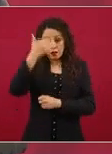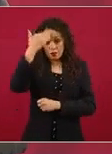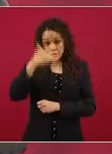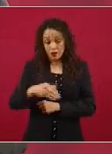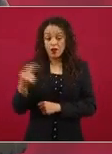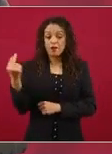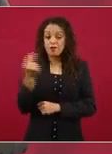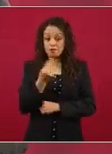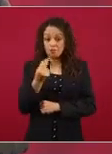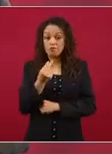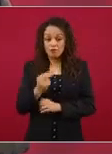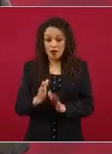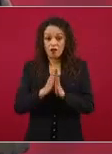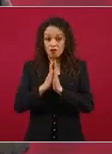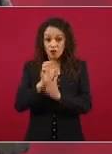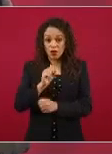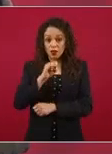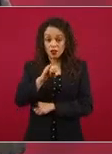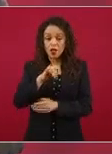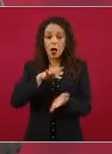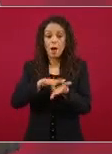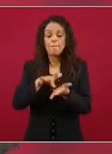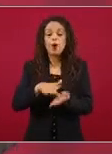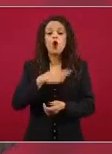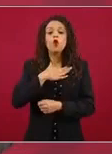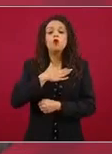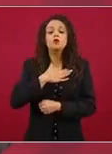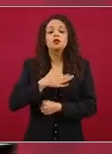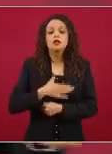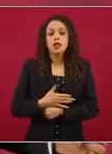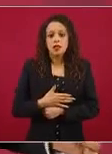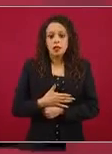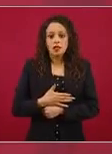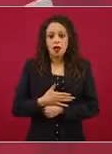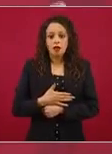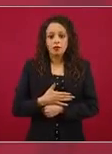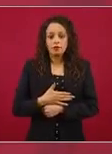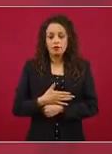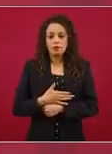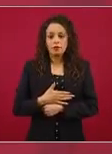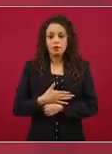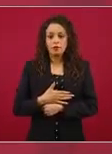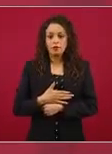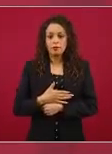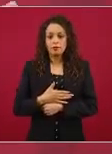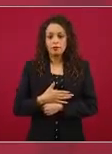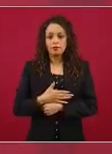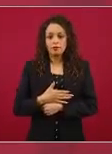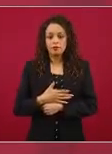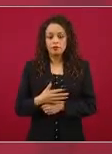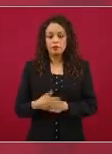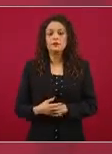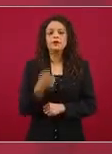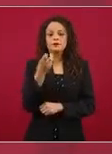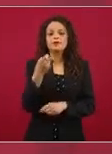y eso se ha auspiciado desde